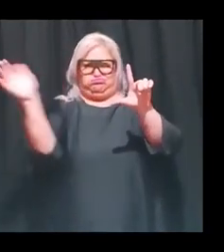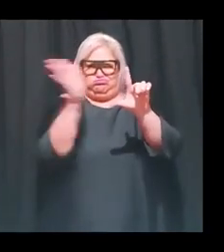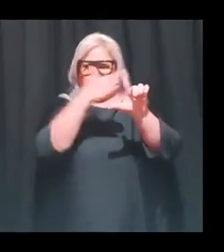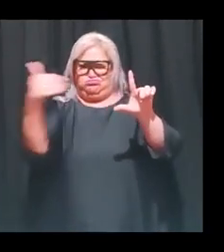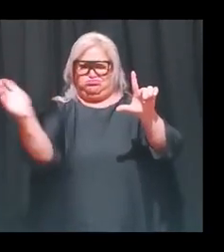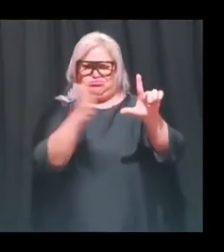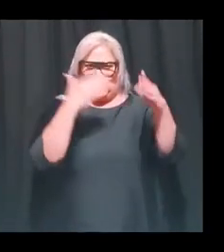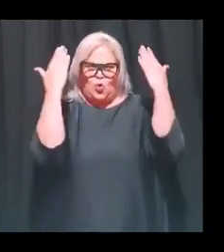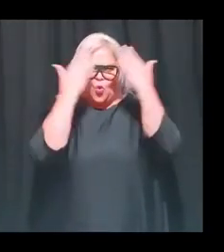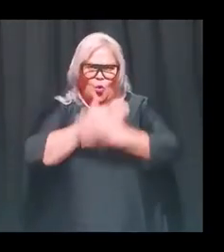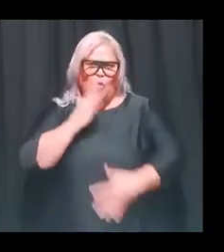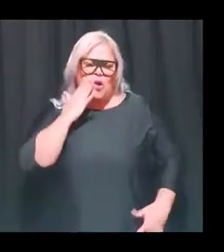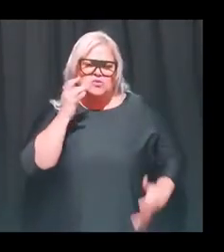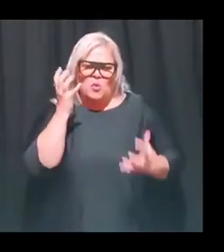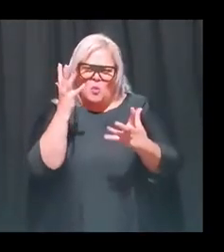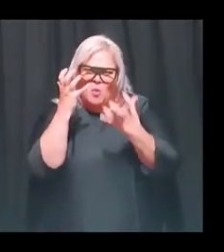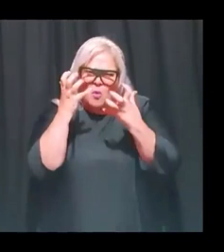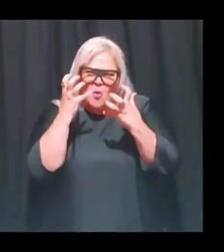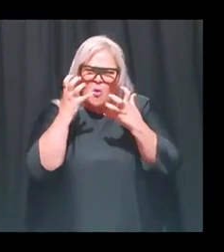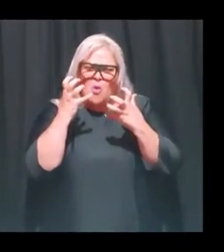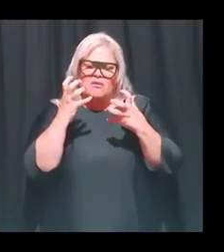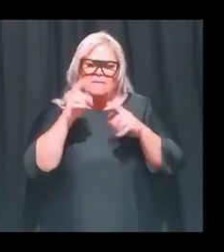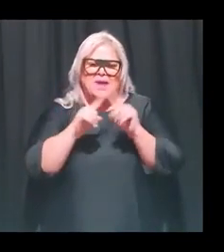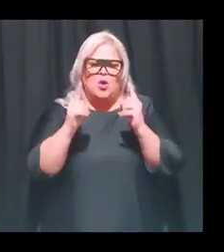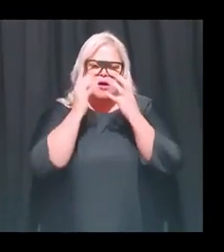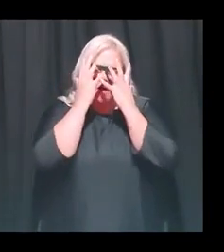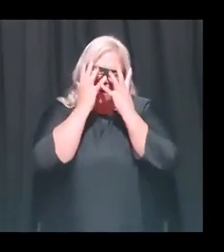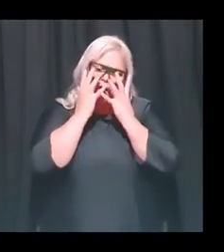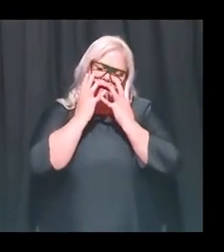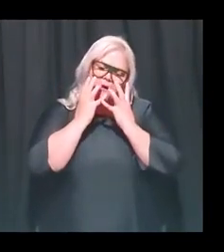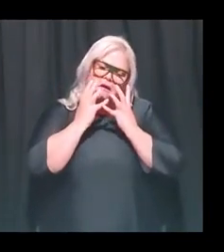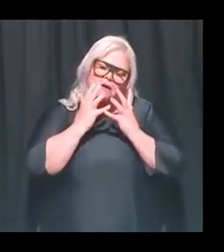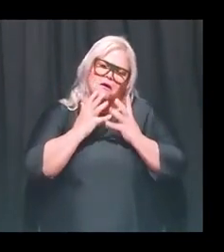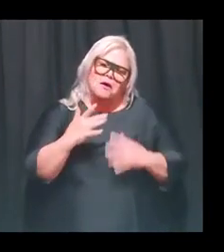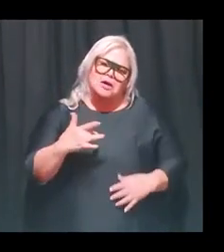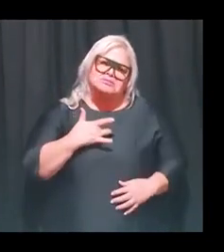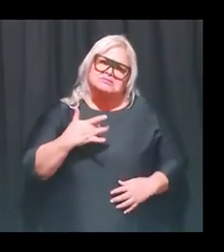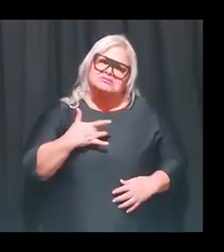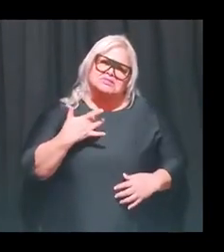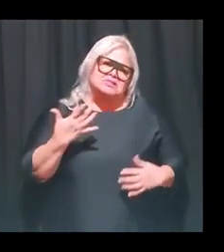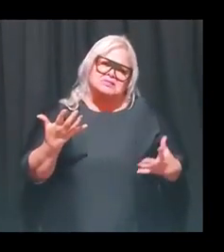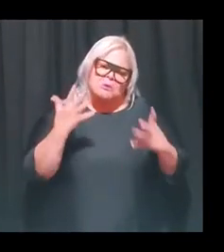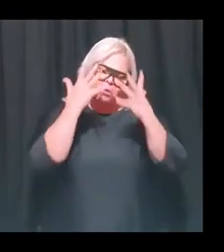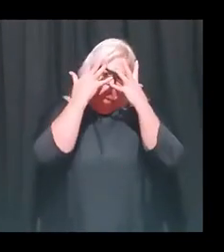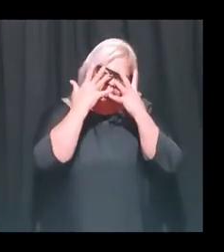parece ser como un enojo, una ira más como melancólica, ¿no?, que arropa todo, arropa todo el espacio.